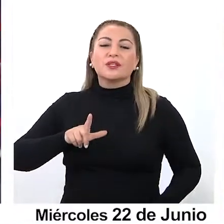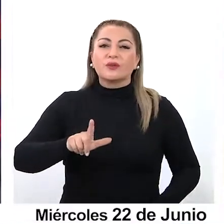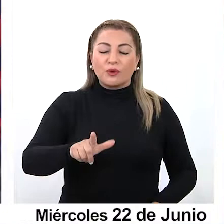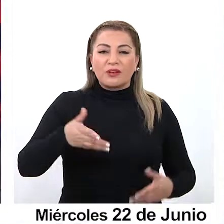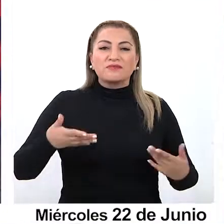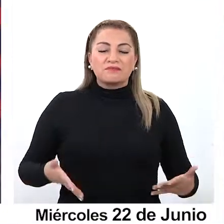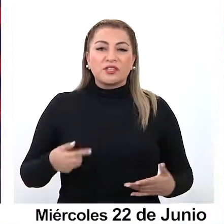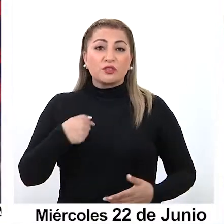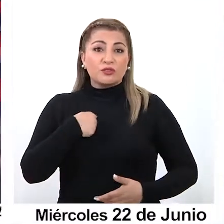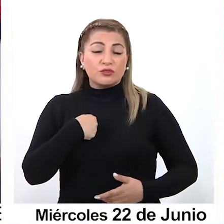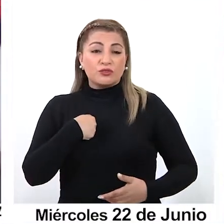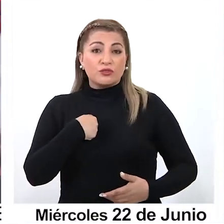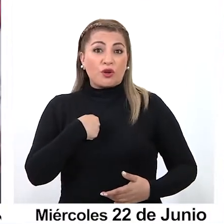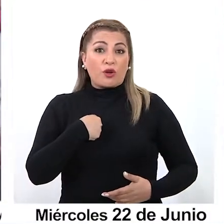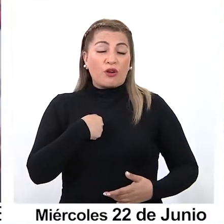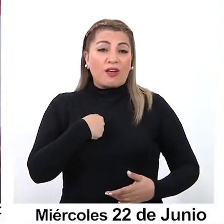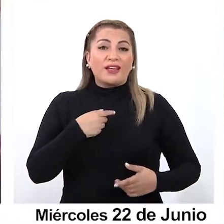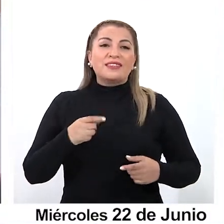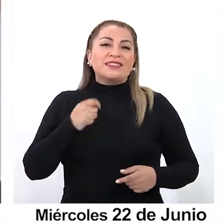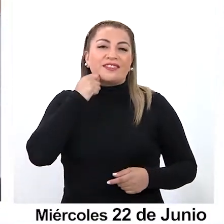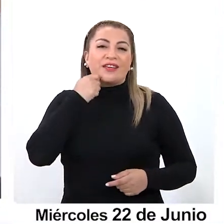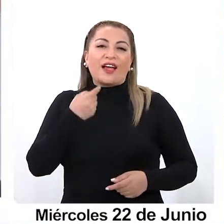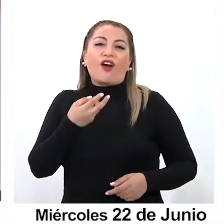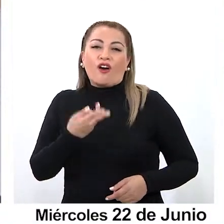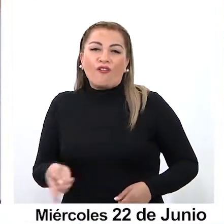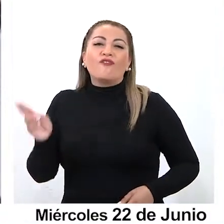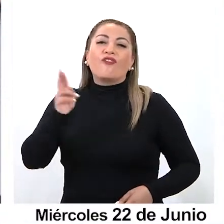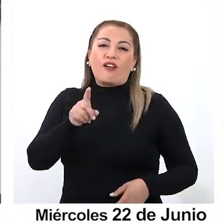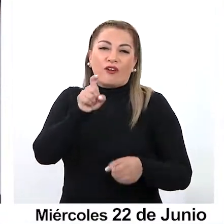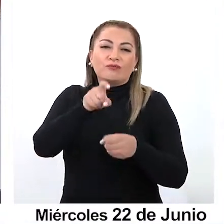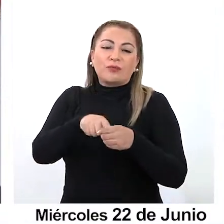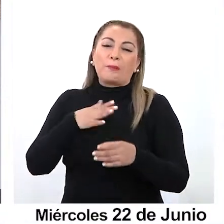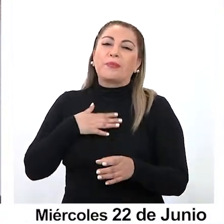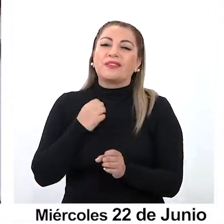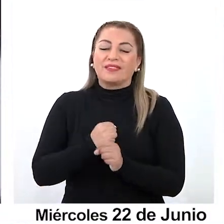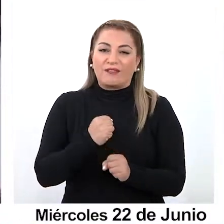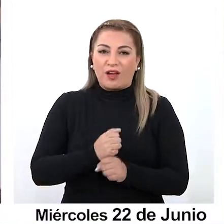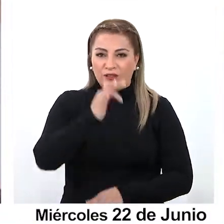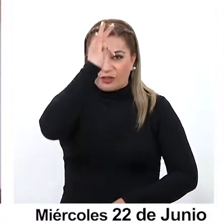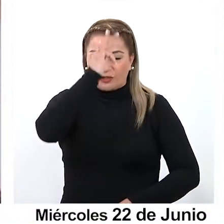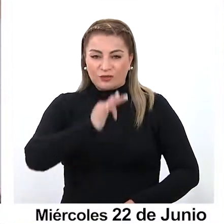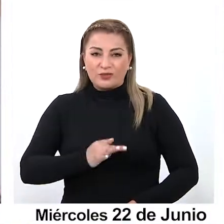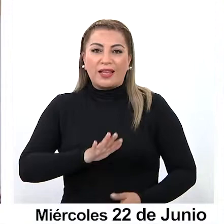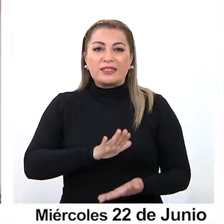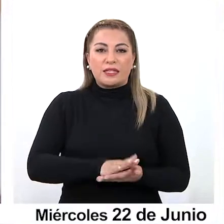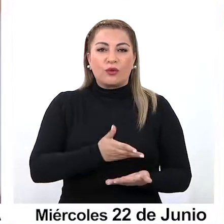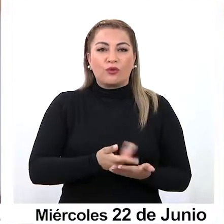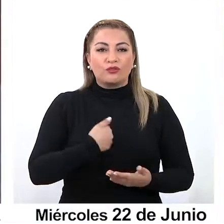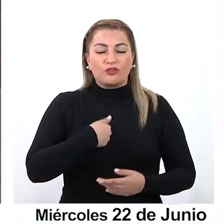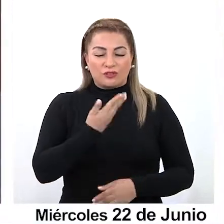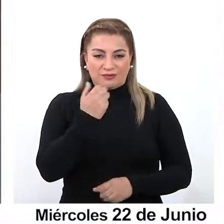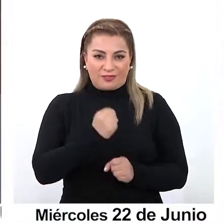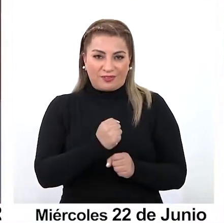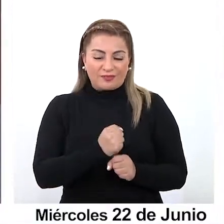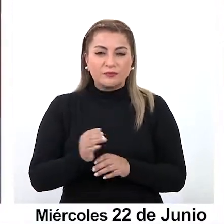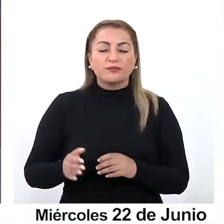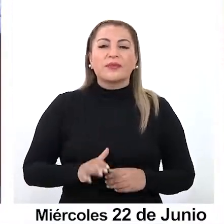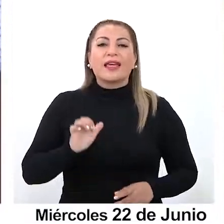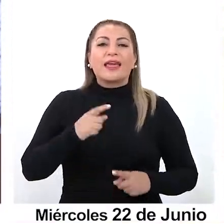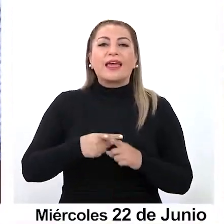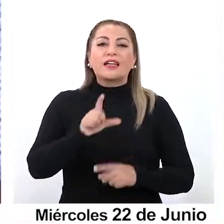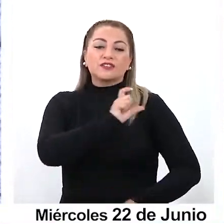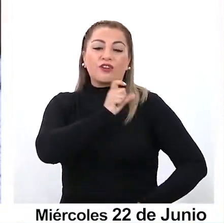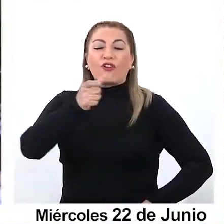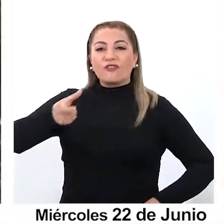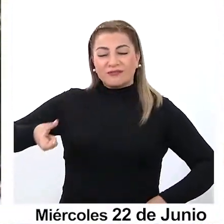julio, por lo tanto lo que a mí me corresponde es reintegrarme a mis funciones en la administración pública, en el sector salud donde trabajo. El